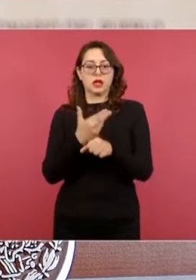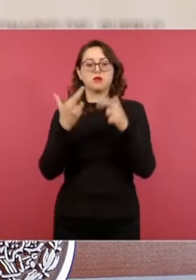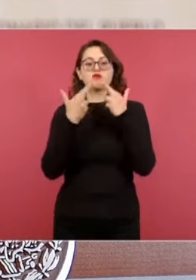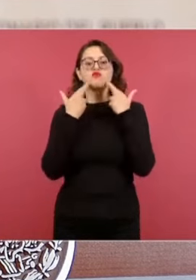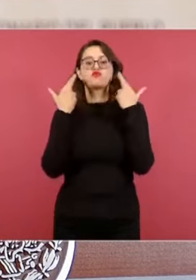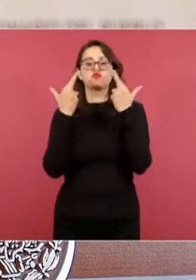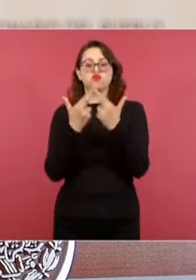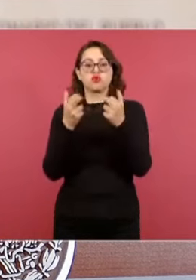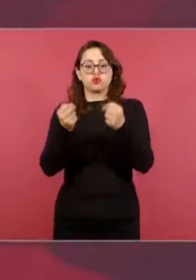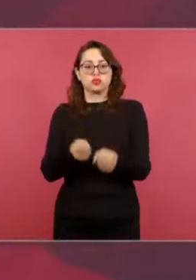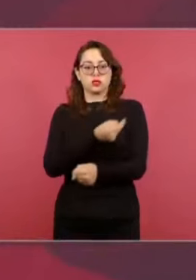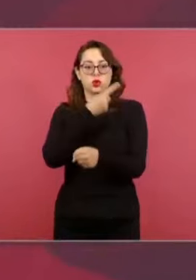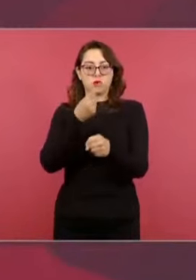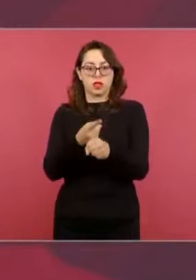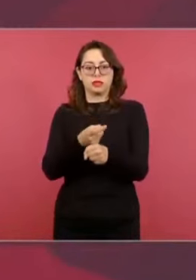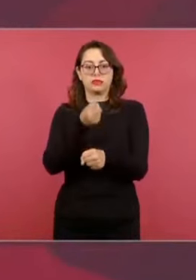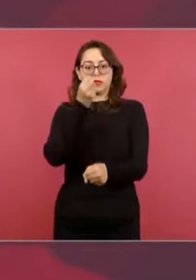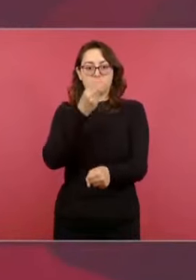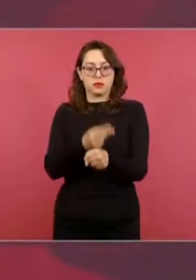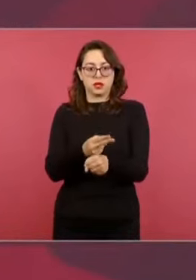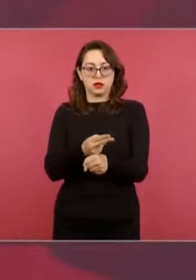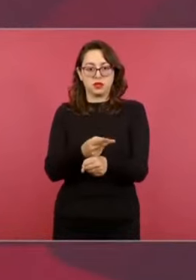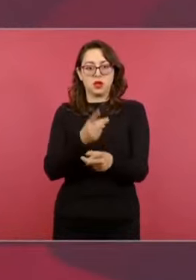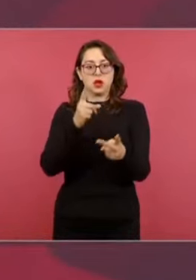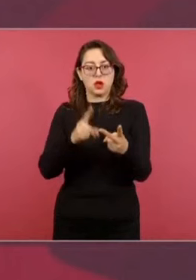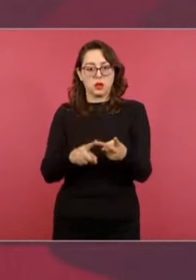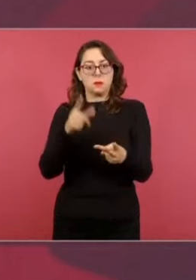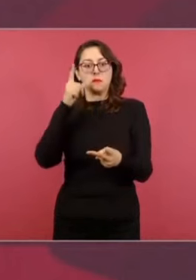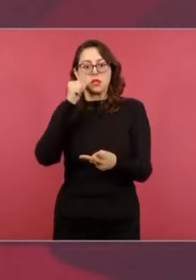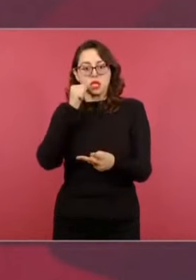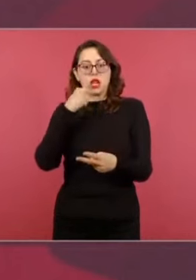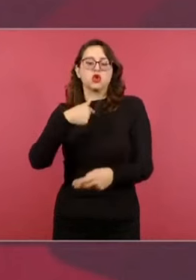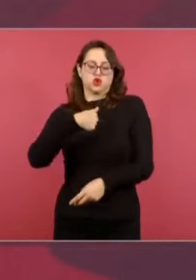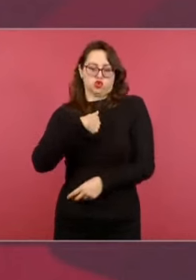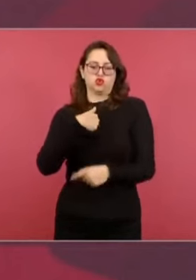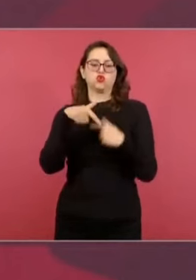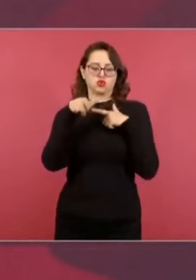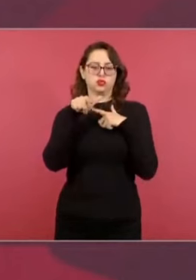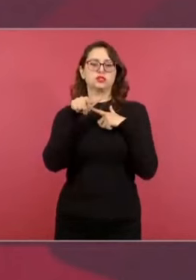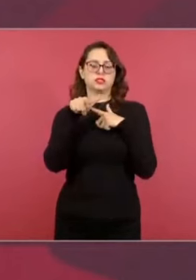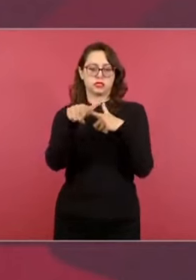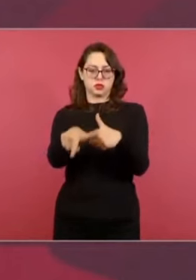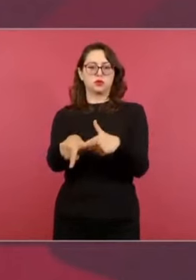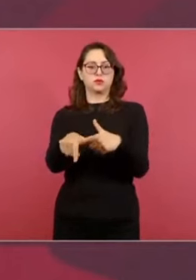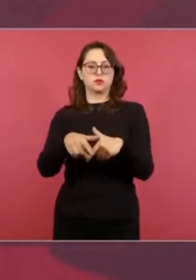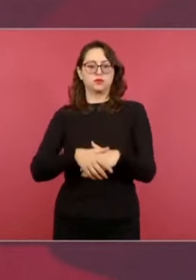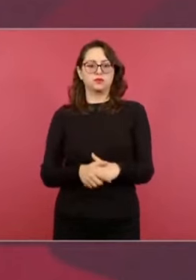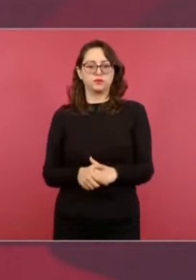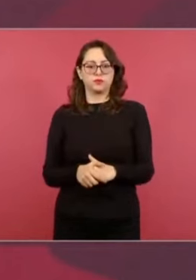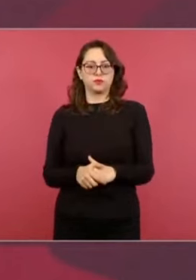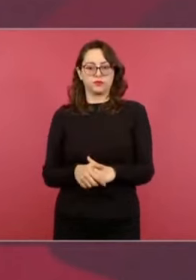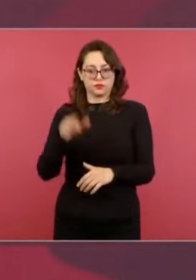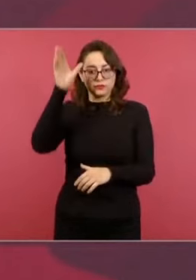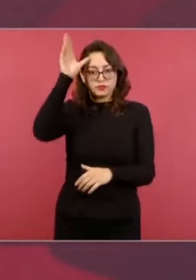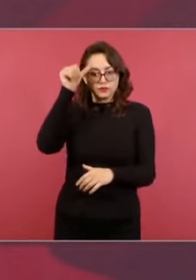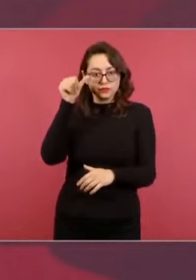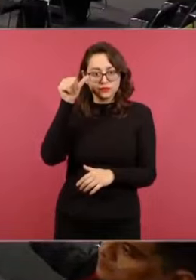conferencia estaremos nuevamente nosotros llevándola a cabo. ¿Sí?